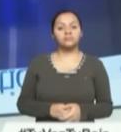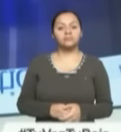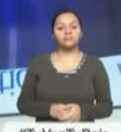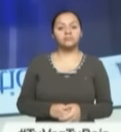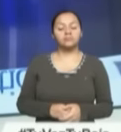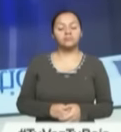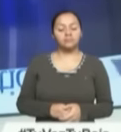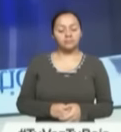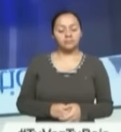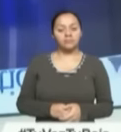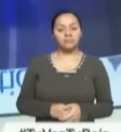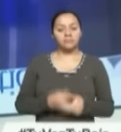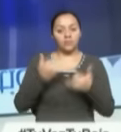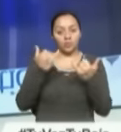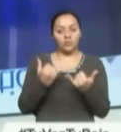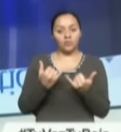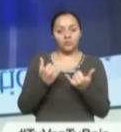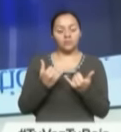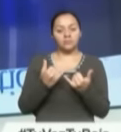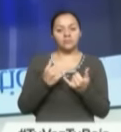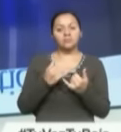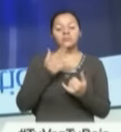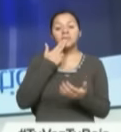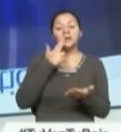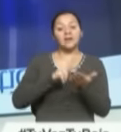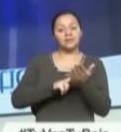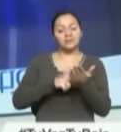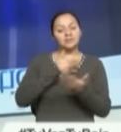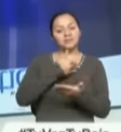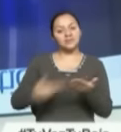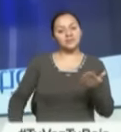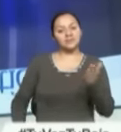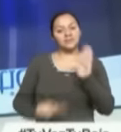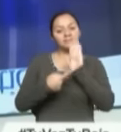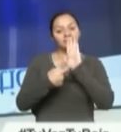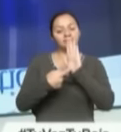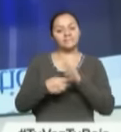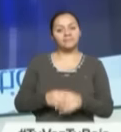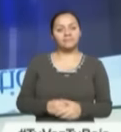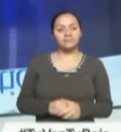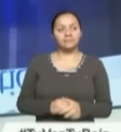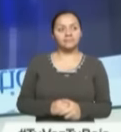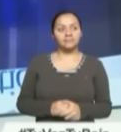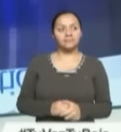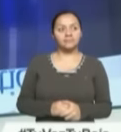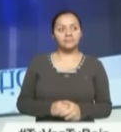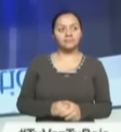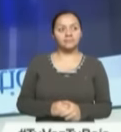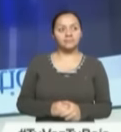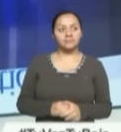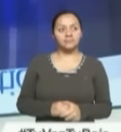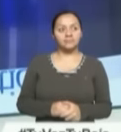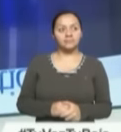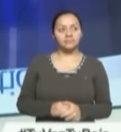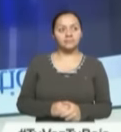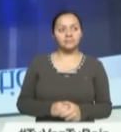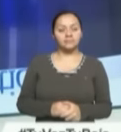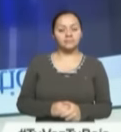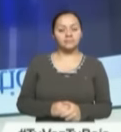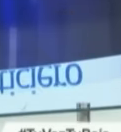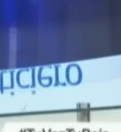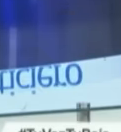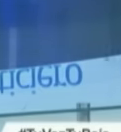Y en este momento nos vamos a nuestro segmento Cartas al Presidente. Cartas ciudadanas para el señor presidente. Veamos.